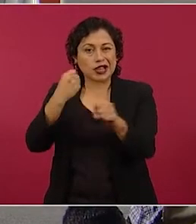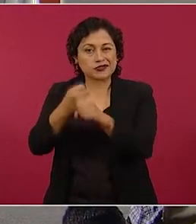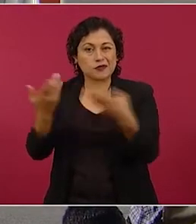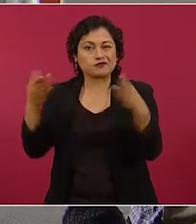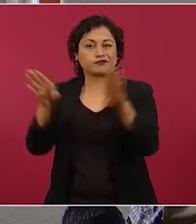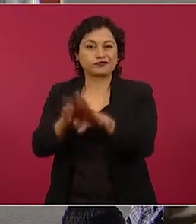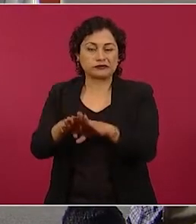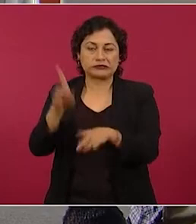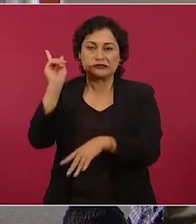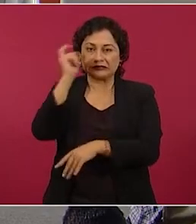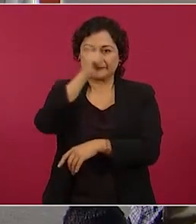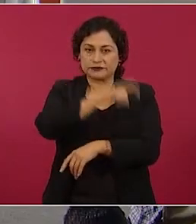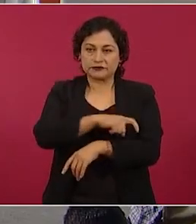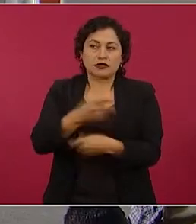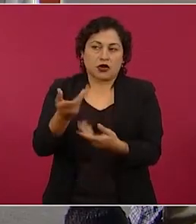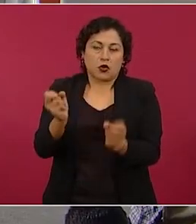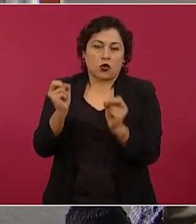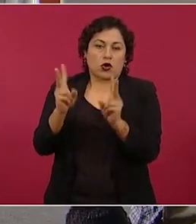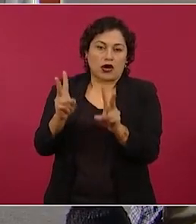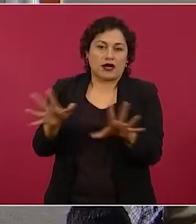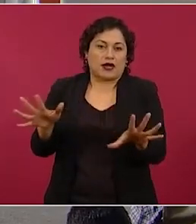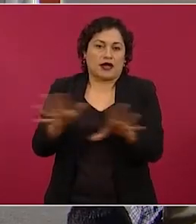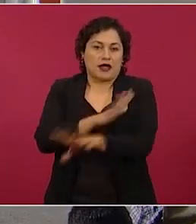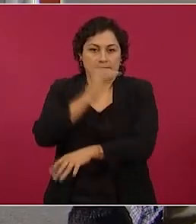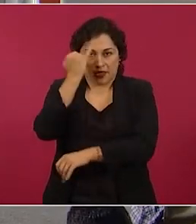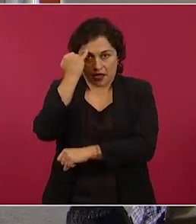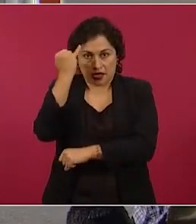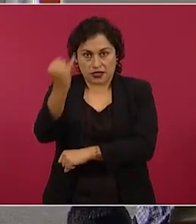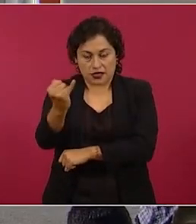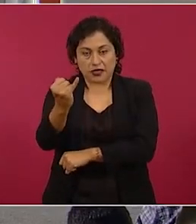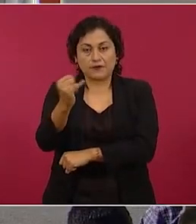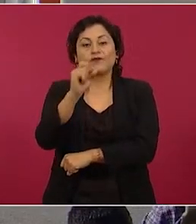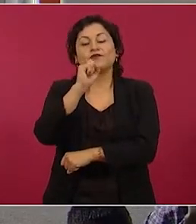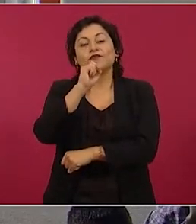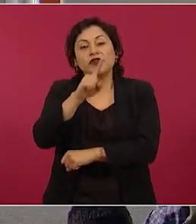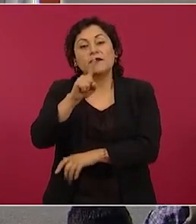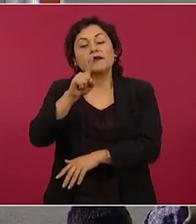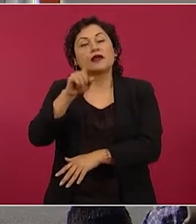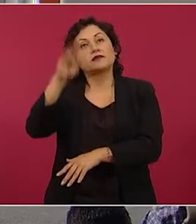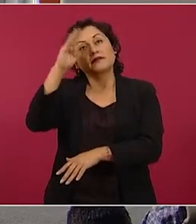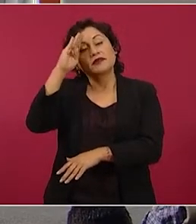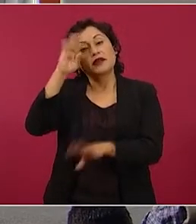Entonces, también se pensó en hacer una especie de segundo piso